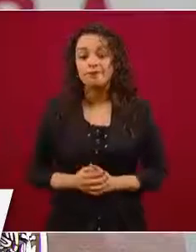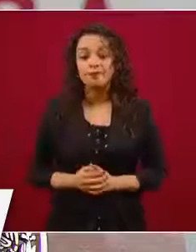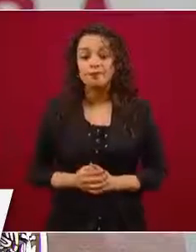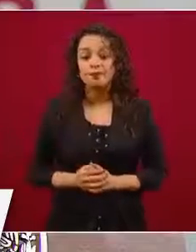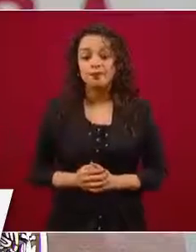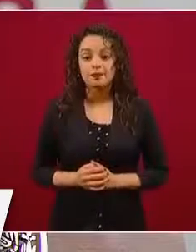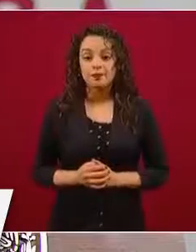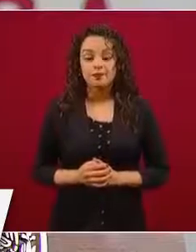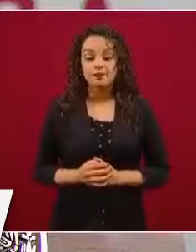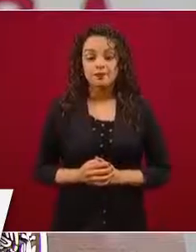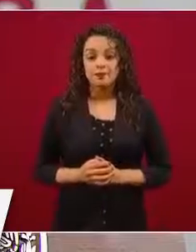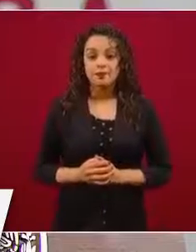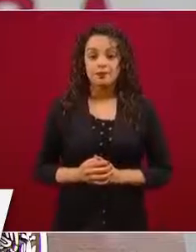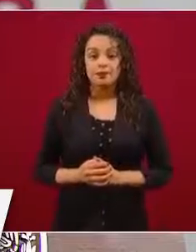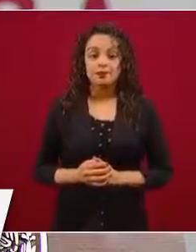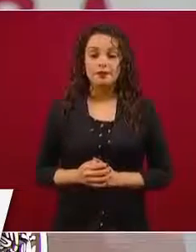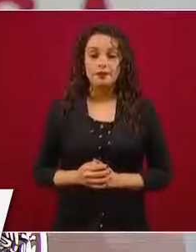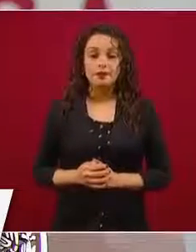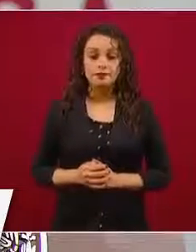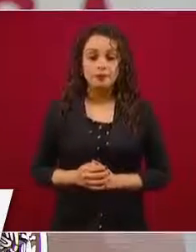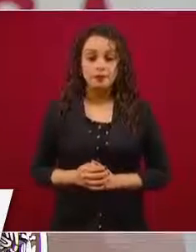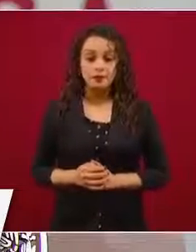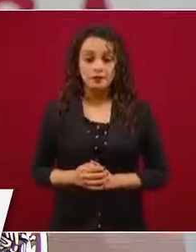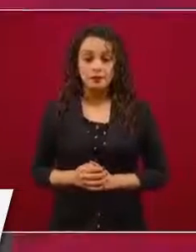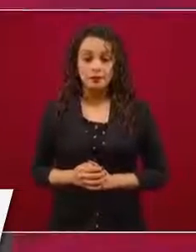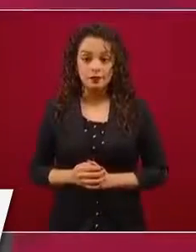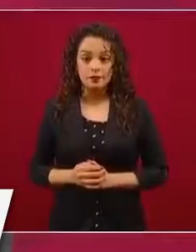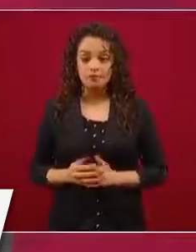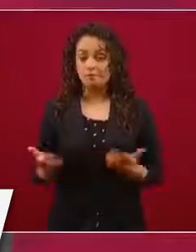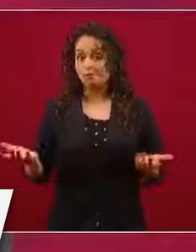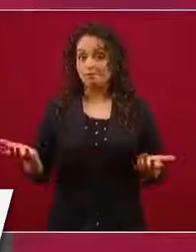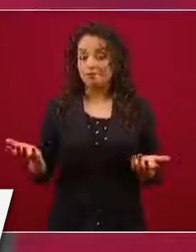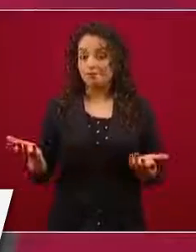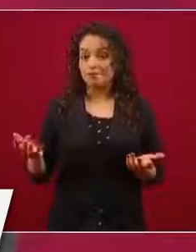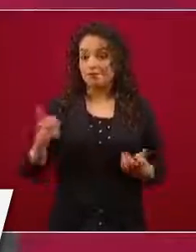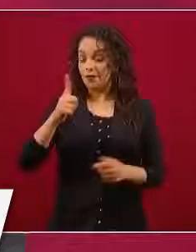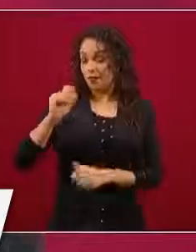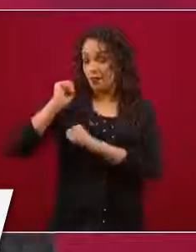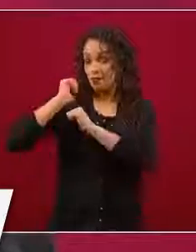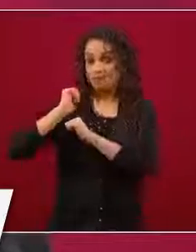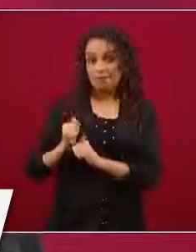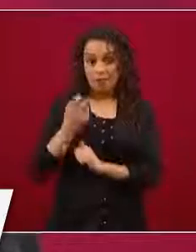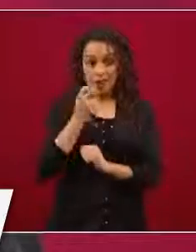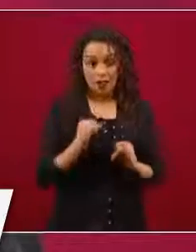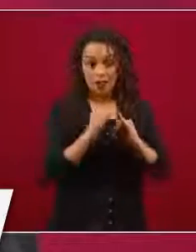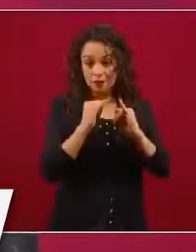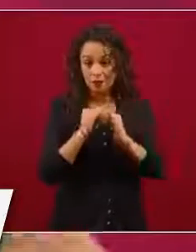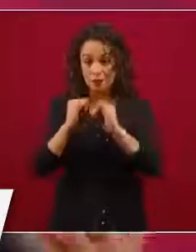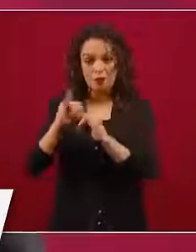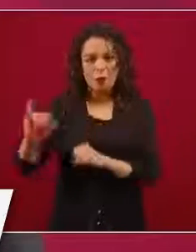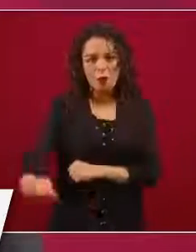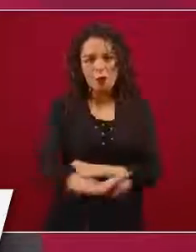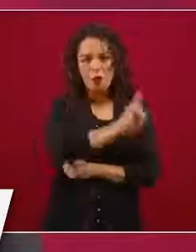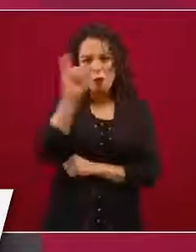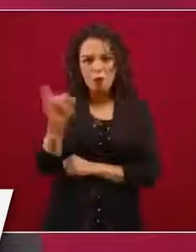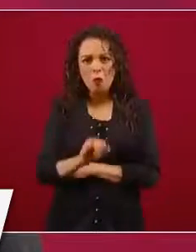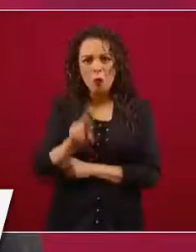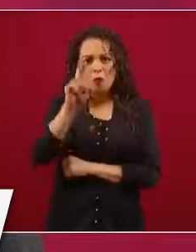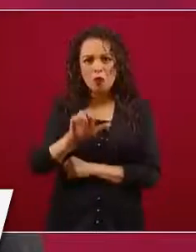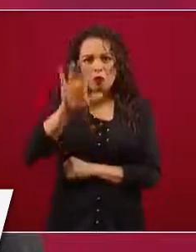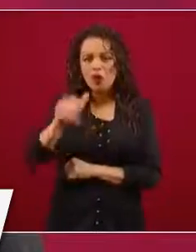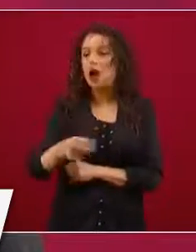los encargados de estas instituciones hicieron denuncias